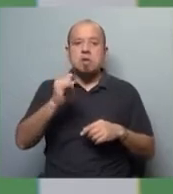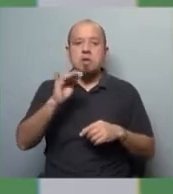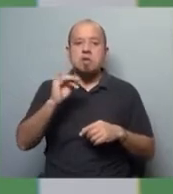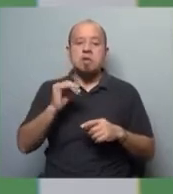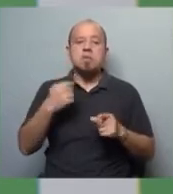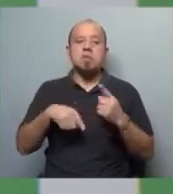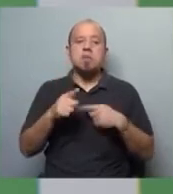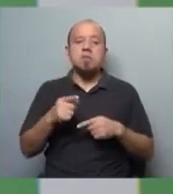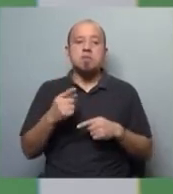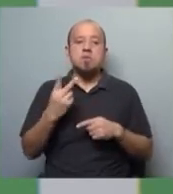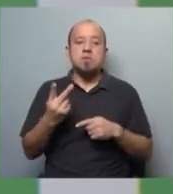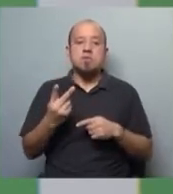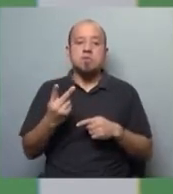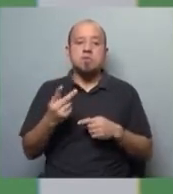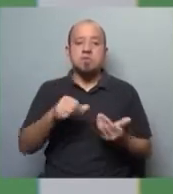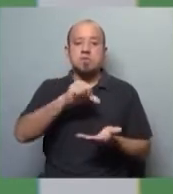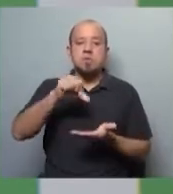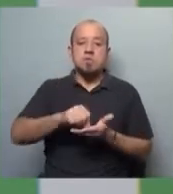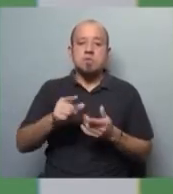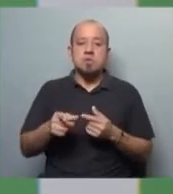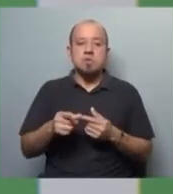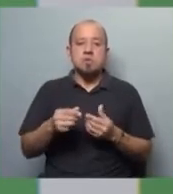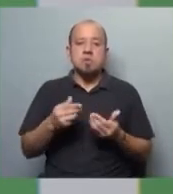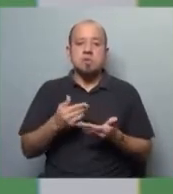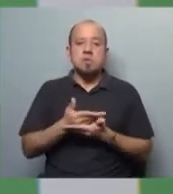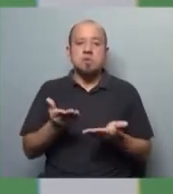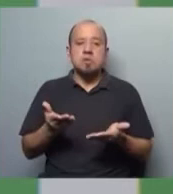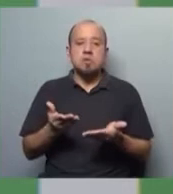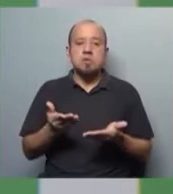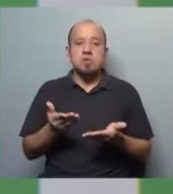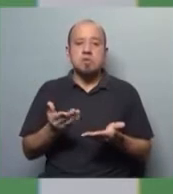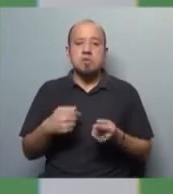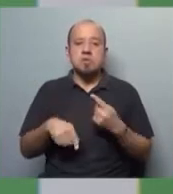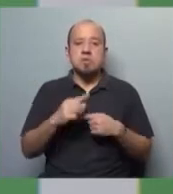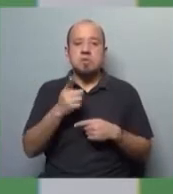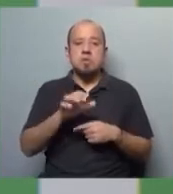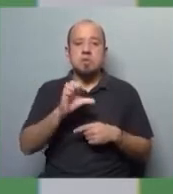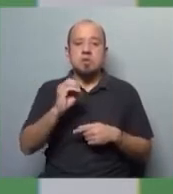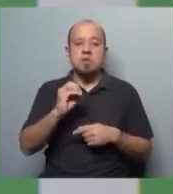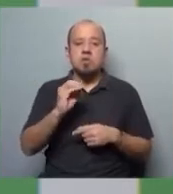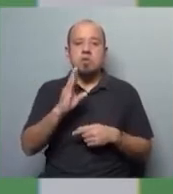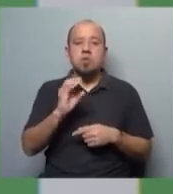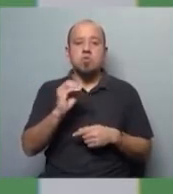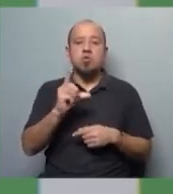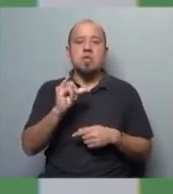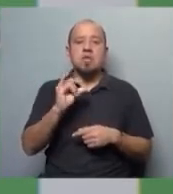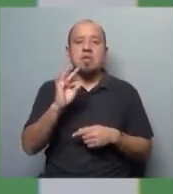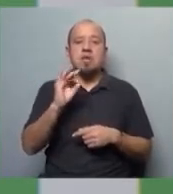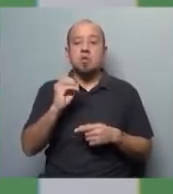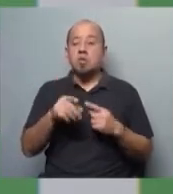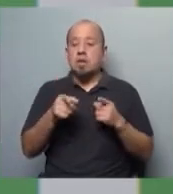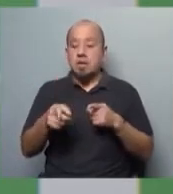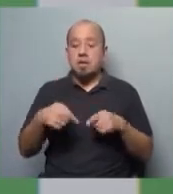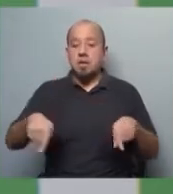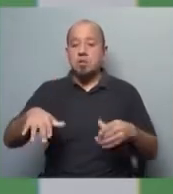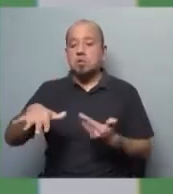pero ambos países tienen un papel importante para el dominio de la región desde el punto de vista geopolítico y militar, claramente. Es una zona de